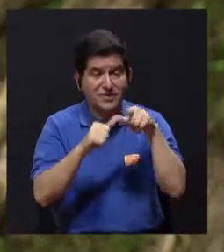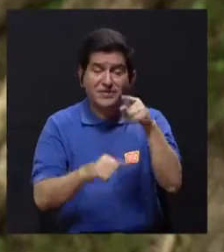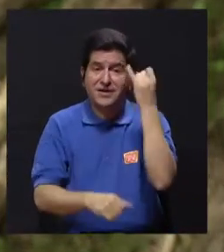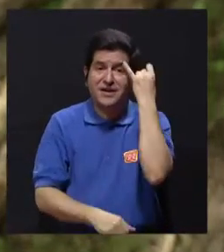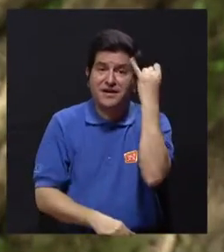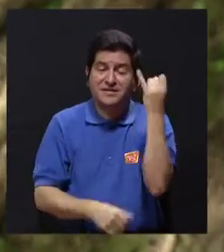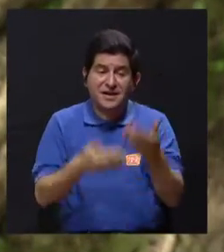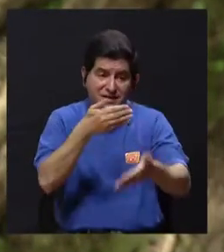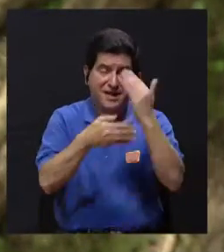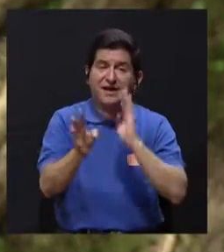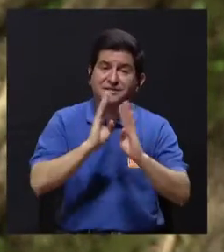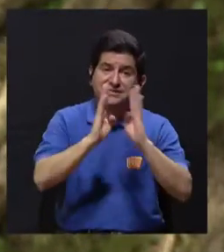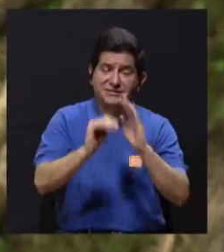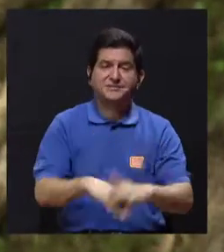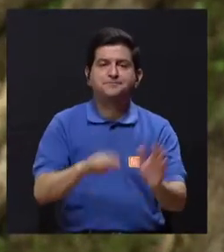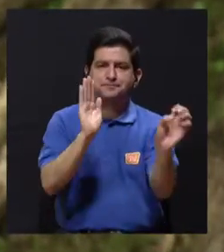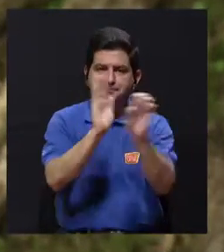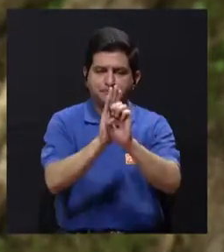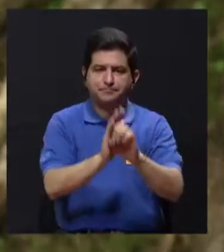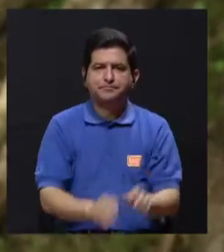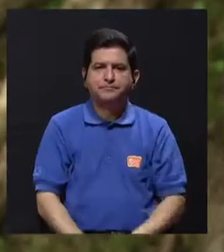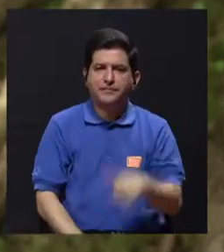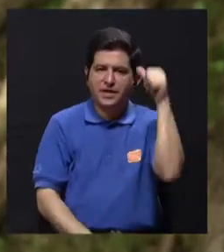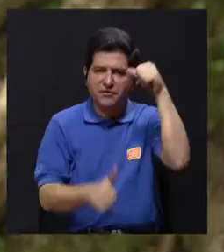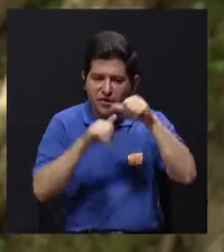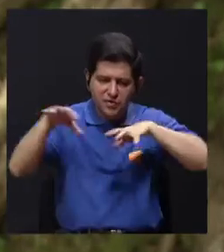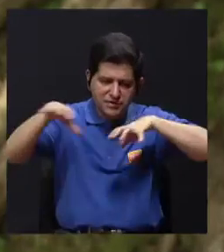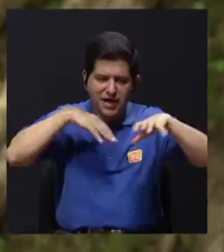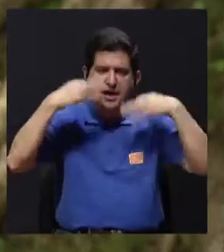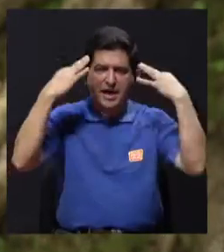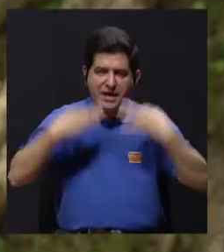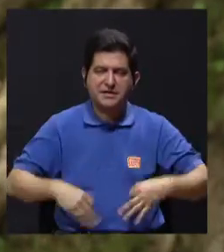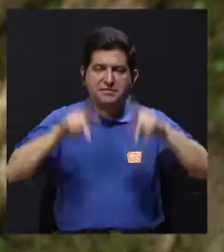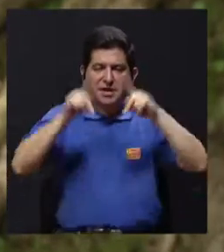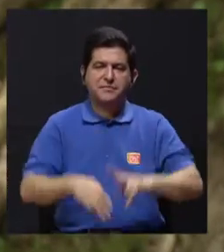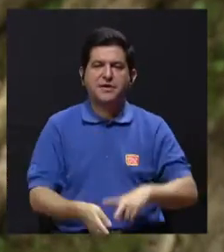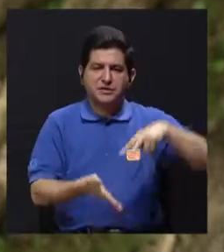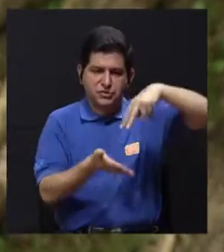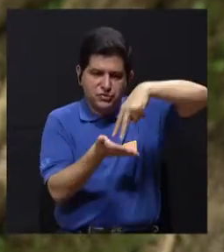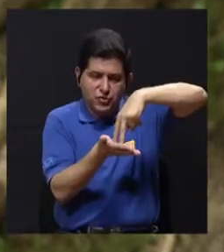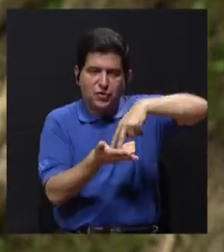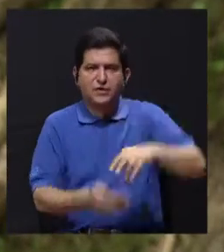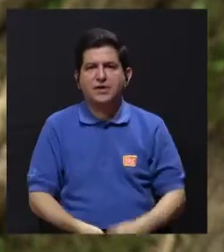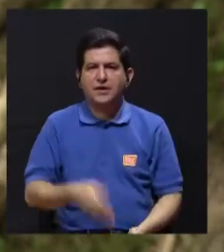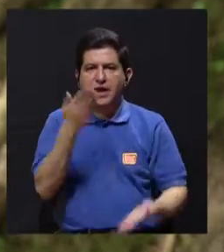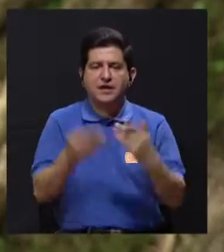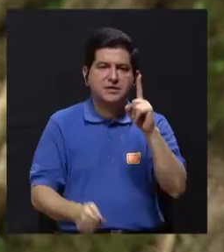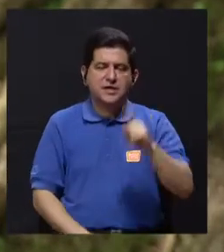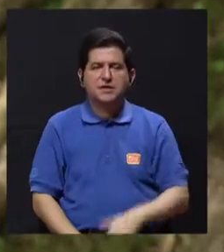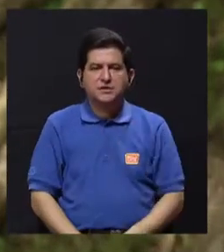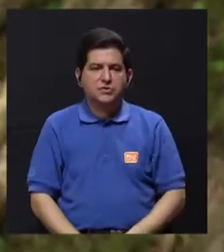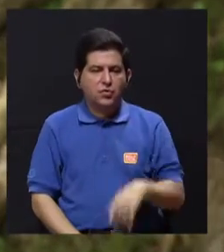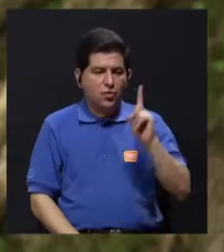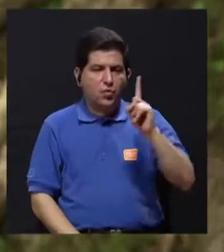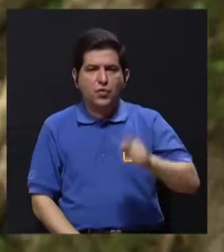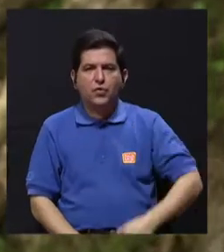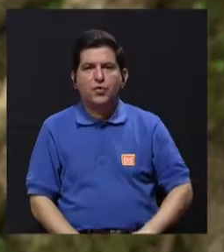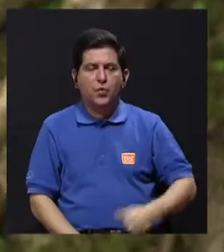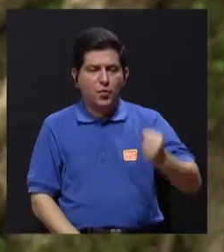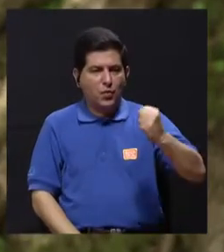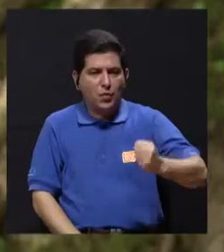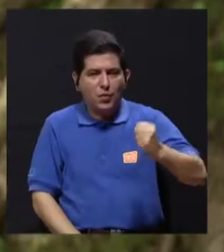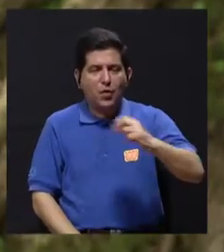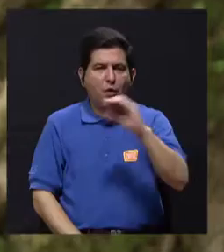sigan esos lineamientos que hemos conversado. Por ejemplo, que no se olviden del ejercicio, que la persona se levante y camine, aunque sea con un bastón o con una